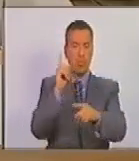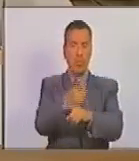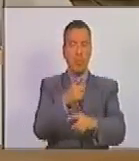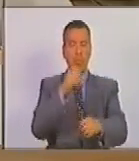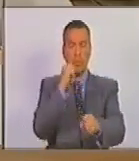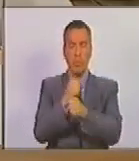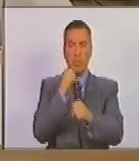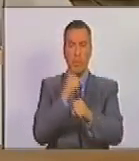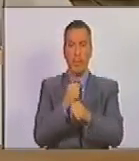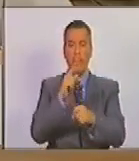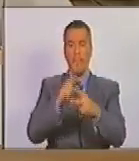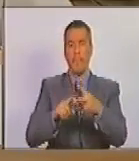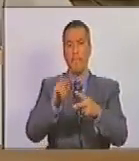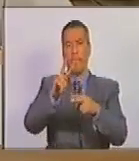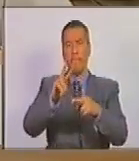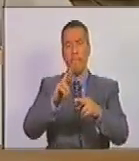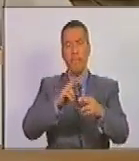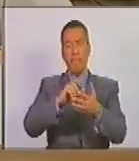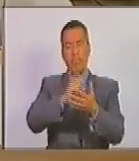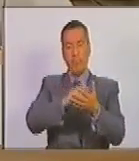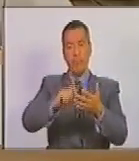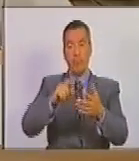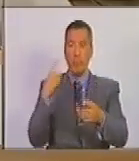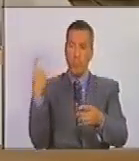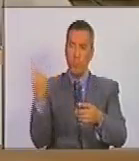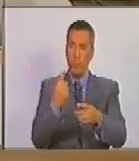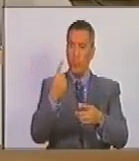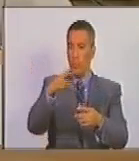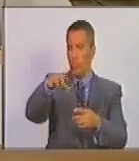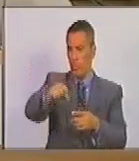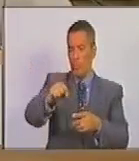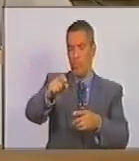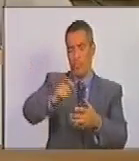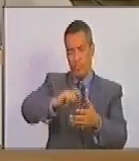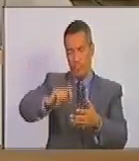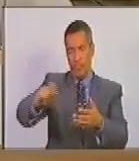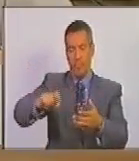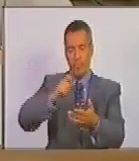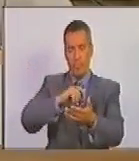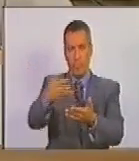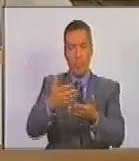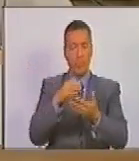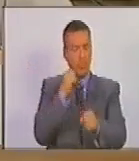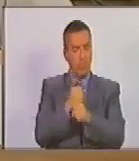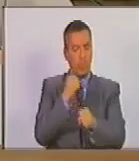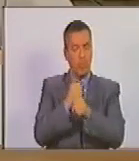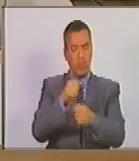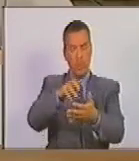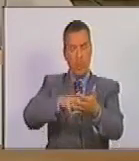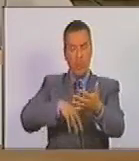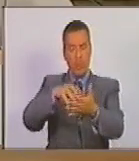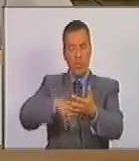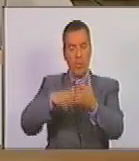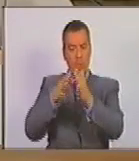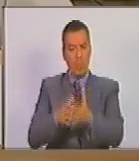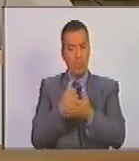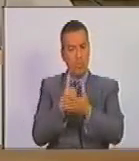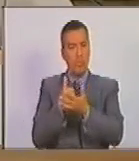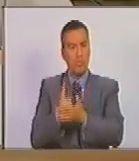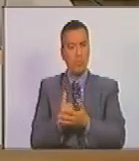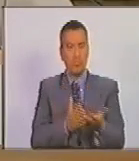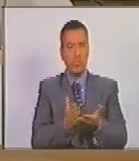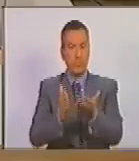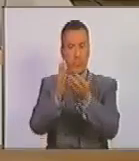Siguiente. Décimo noveno. Es quien contrate directamente a la trabajadora o al trabajador agrícola y quien se beneficie del